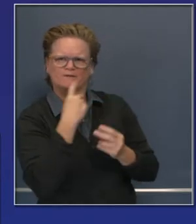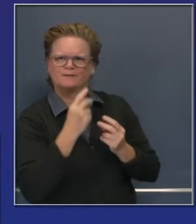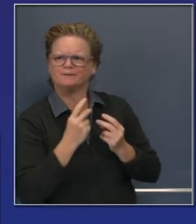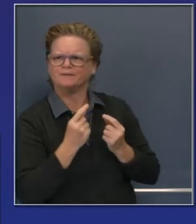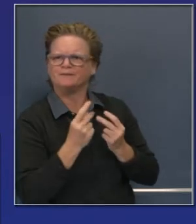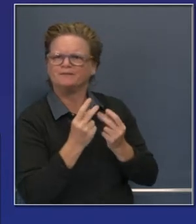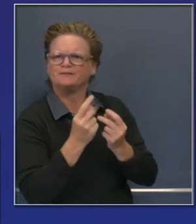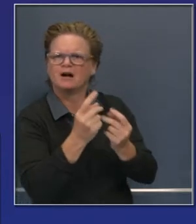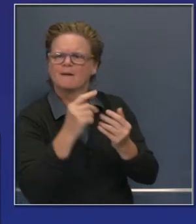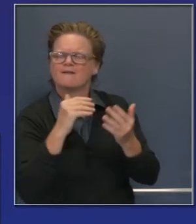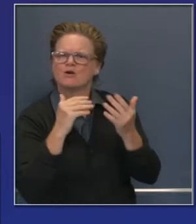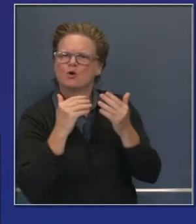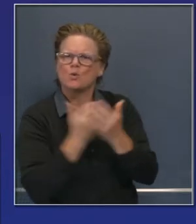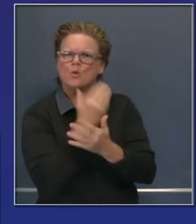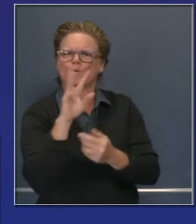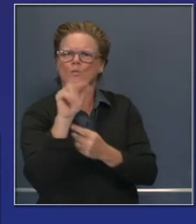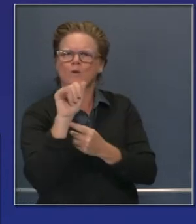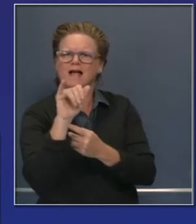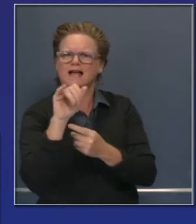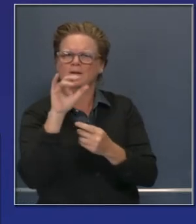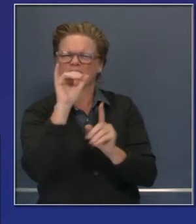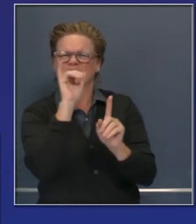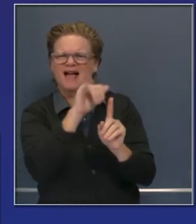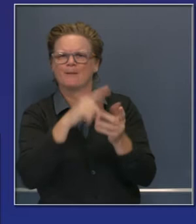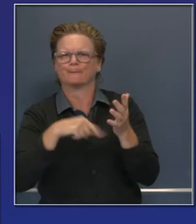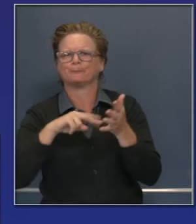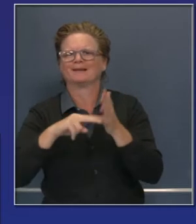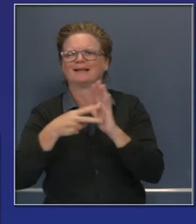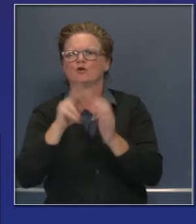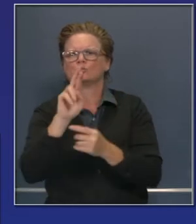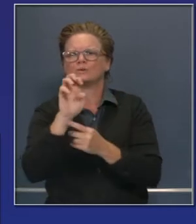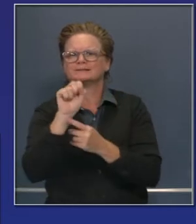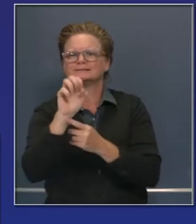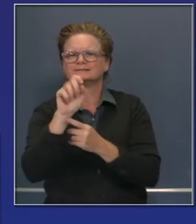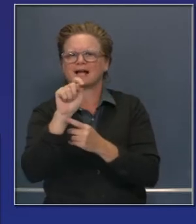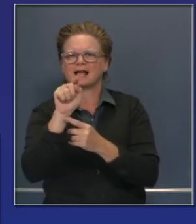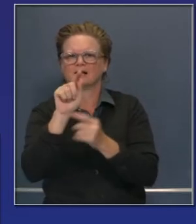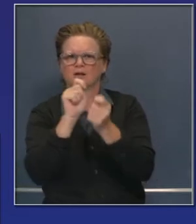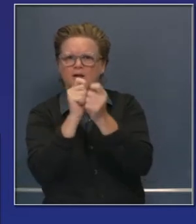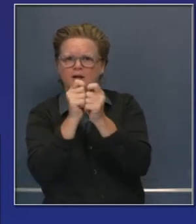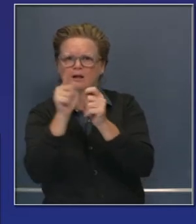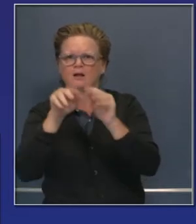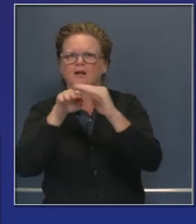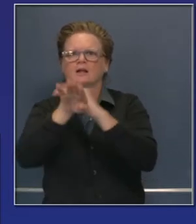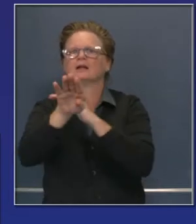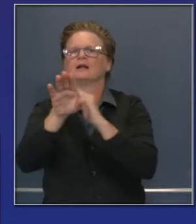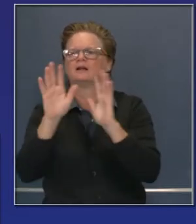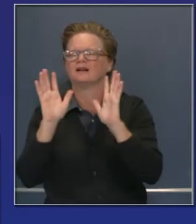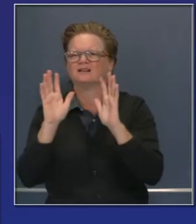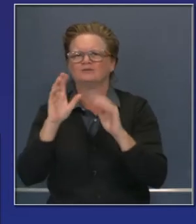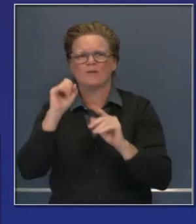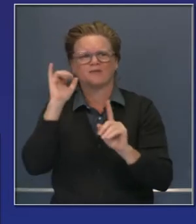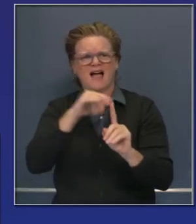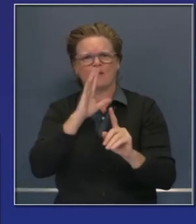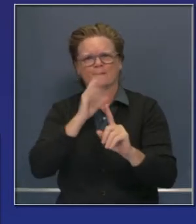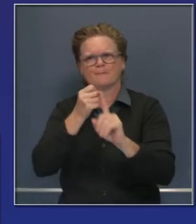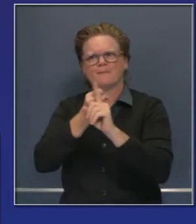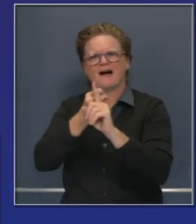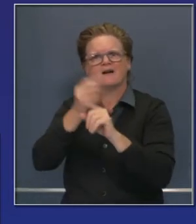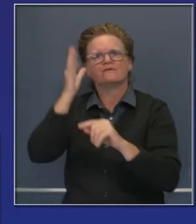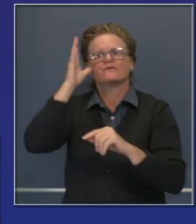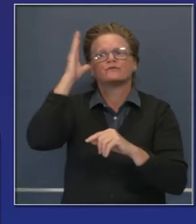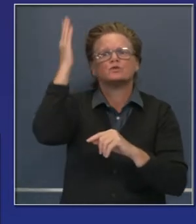hará este proceso no solo mejor y más rápido a plazo largo y mediano, sino que también